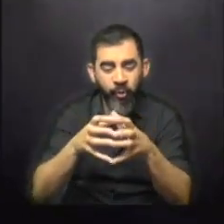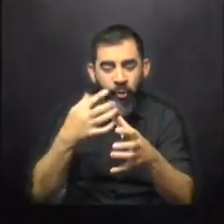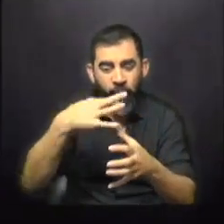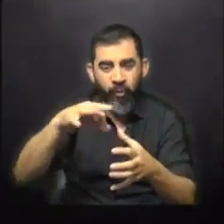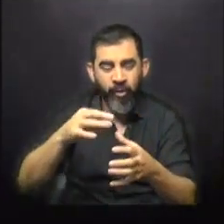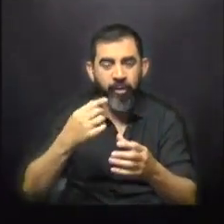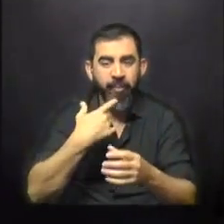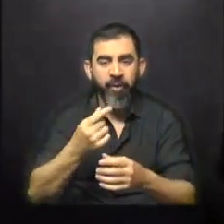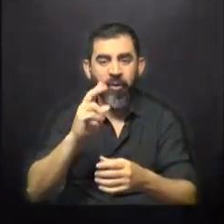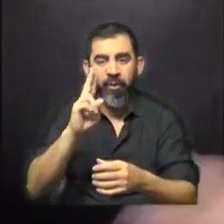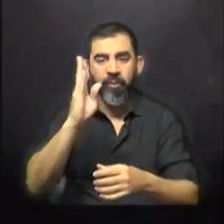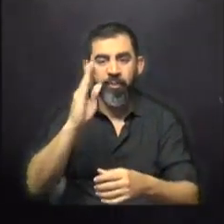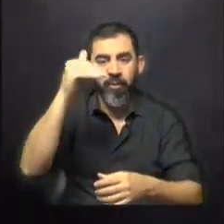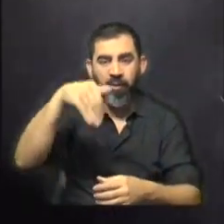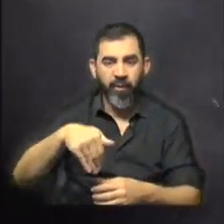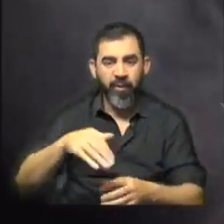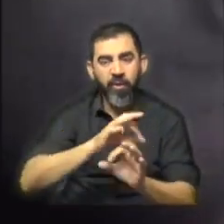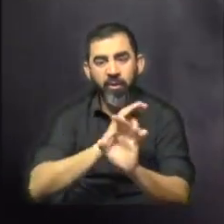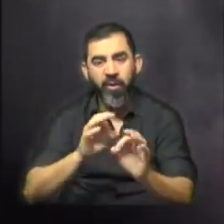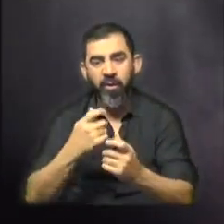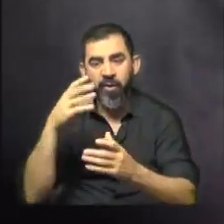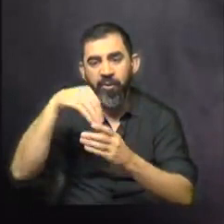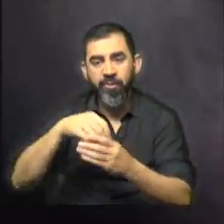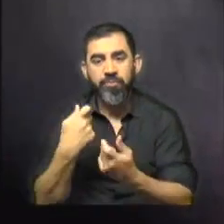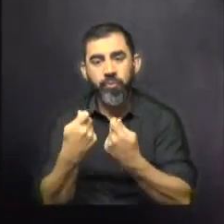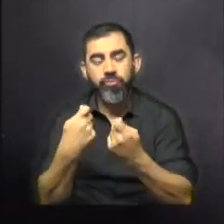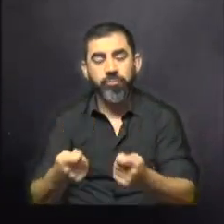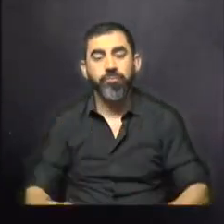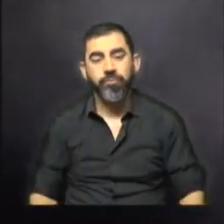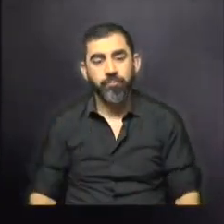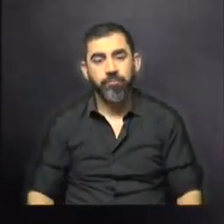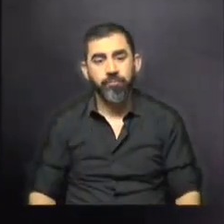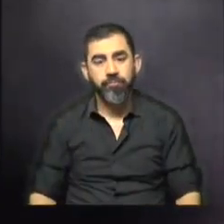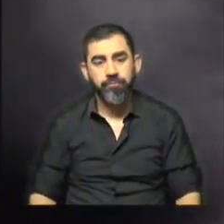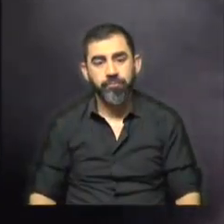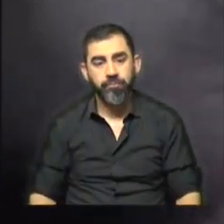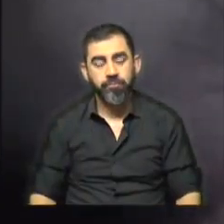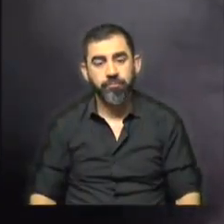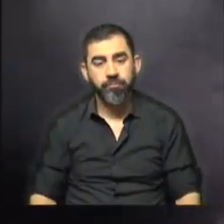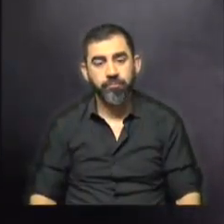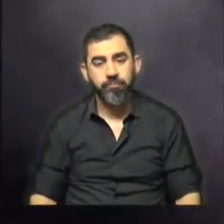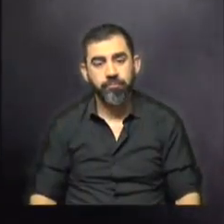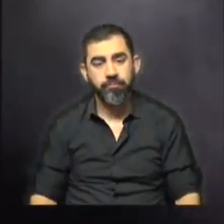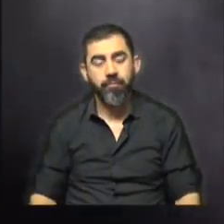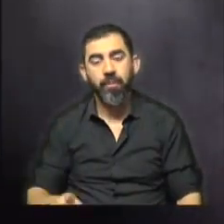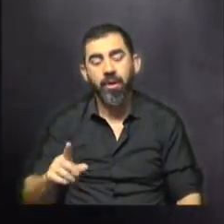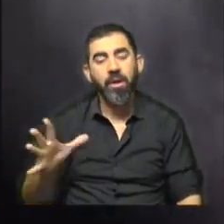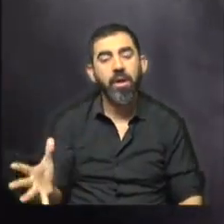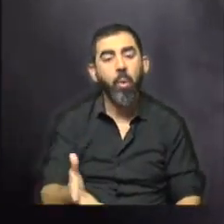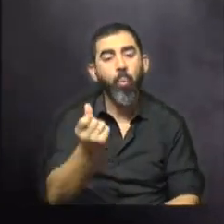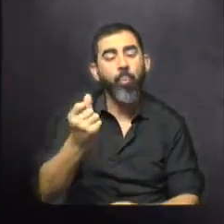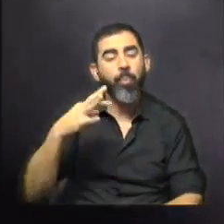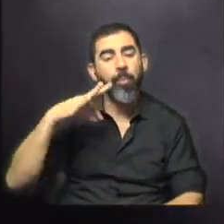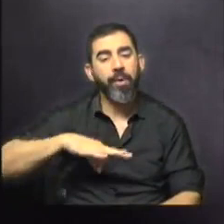como fue en este caso la planta UPM, o el consumo interno. No es el metido de este informe, pero esa recuperación de los